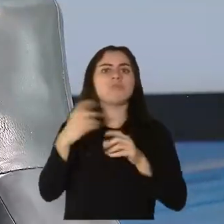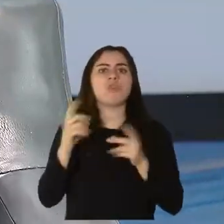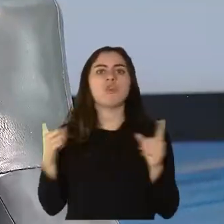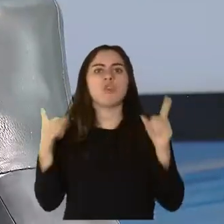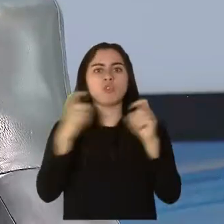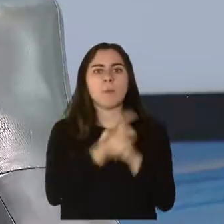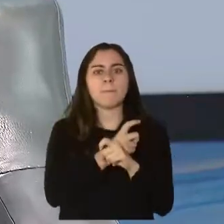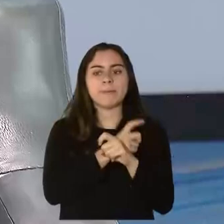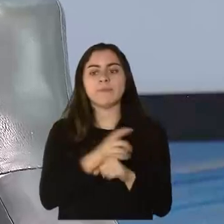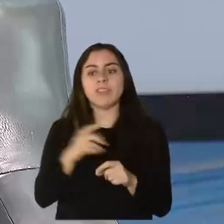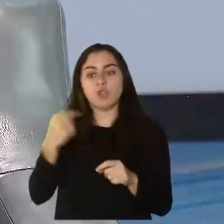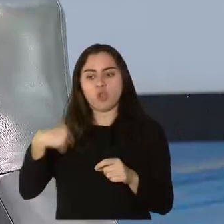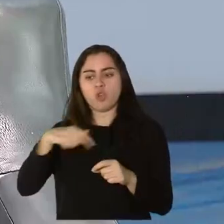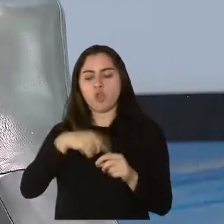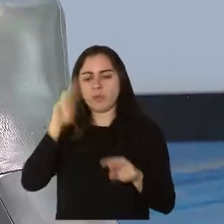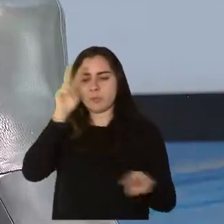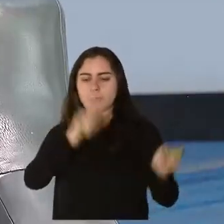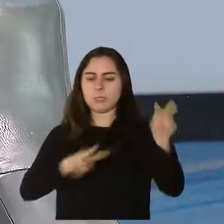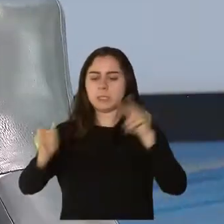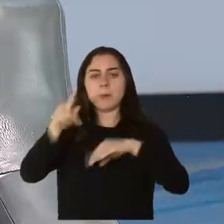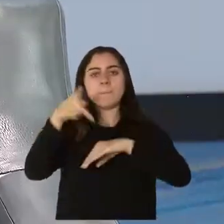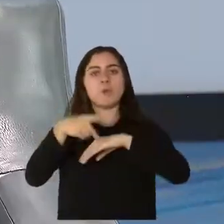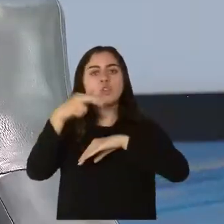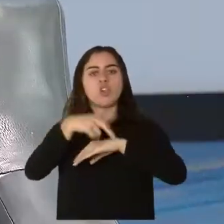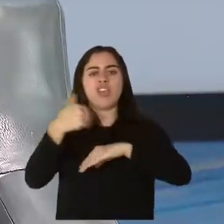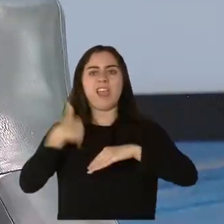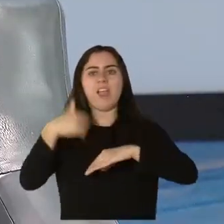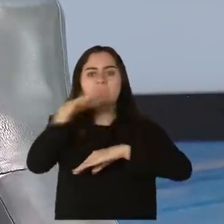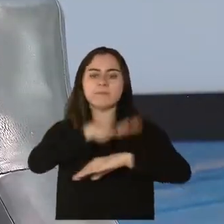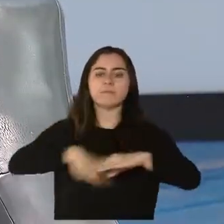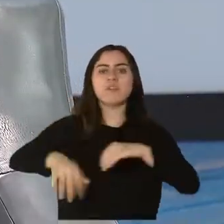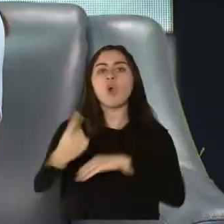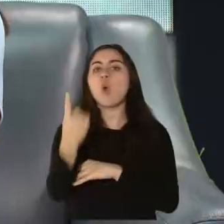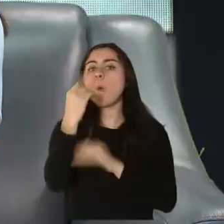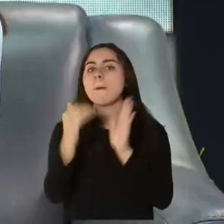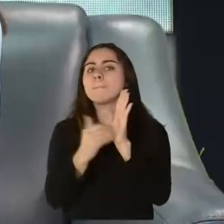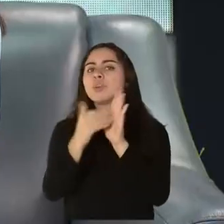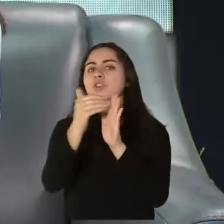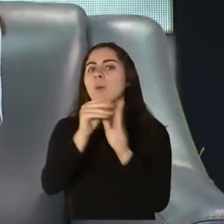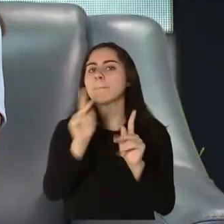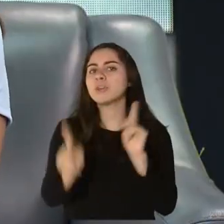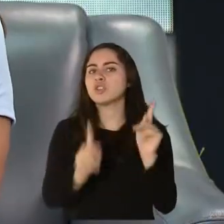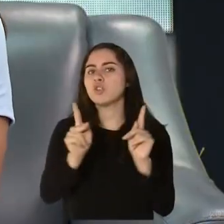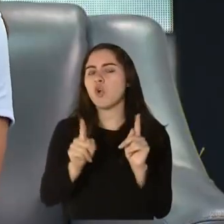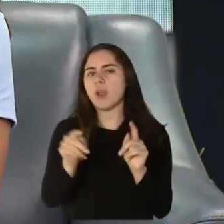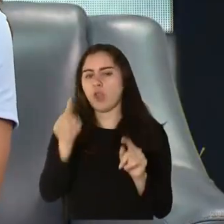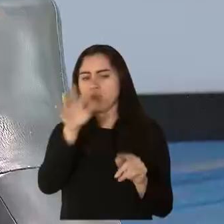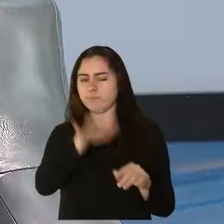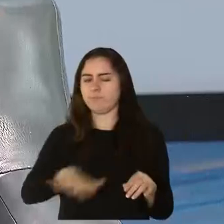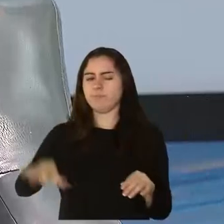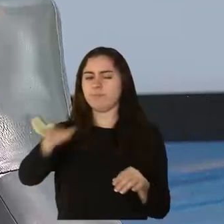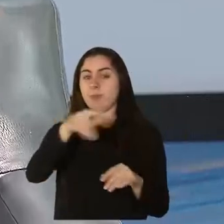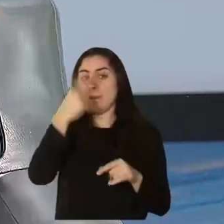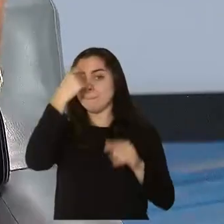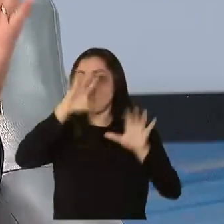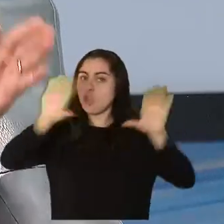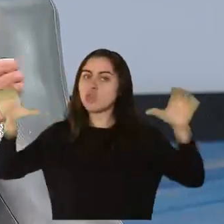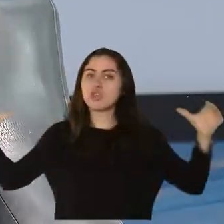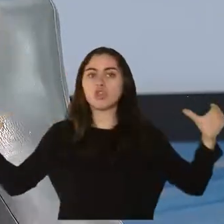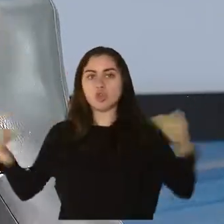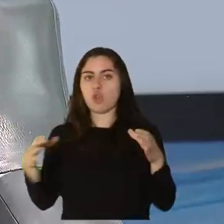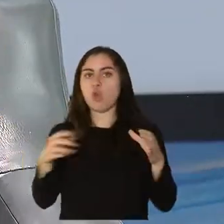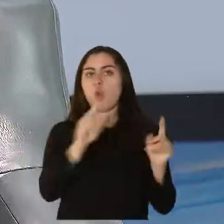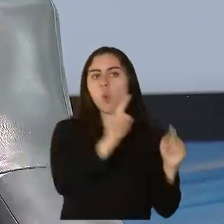los análisis hace meses y más o menos ese era el estimado. ¿Eso es fase 1A, 1B y 1C? Todo es prioridad.